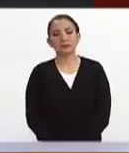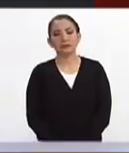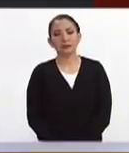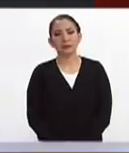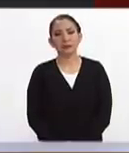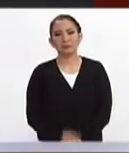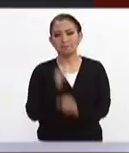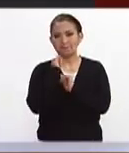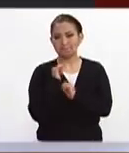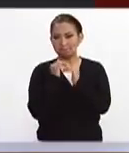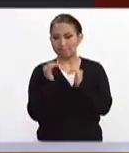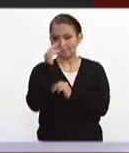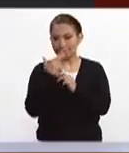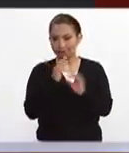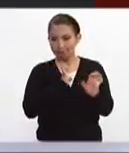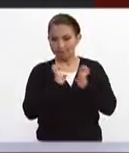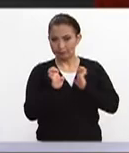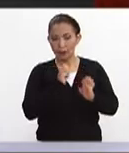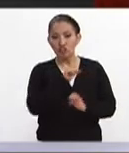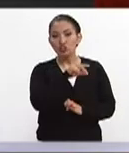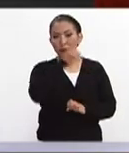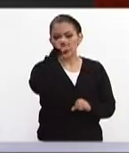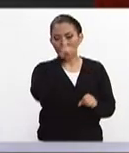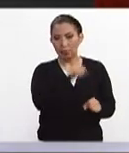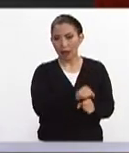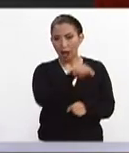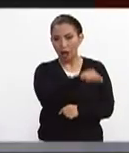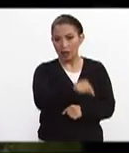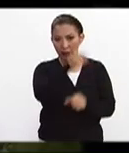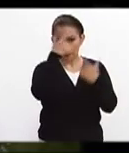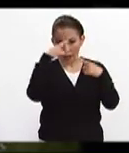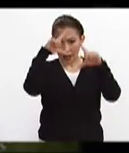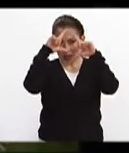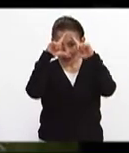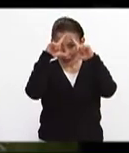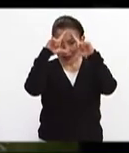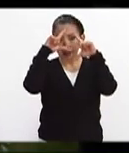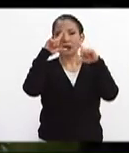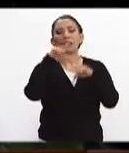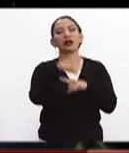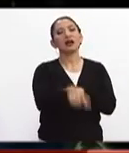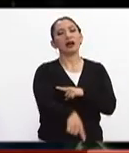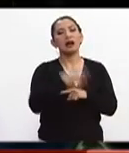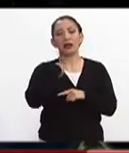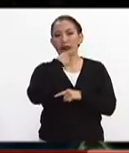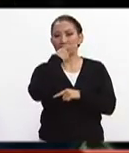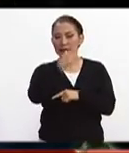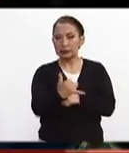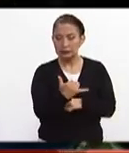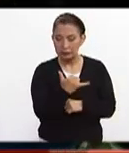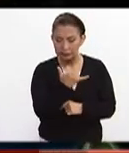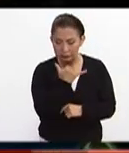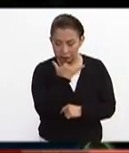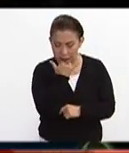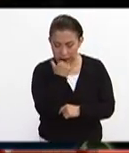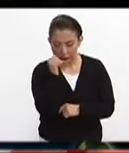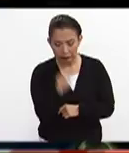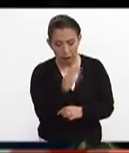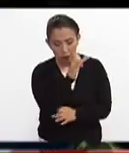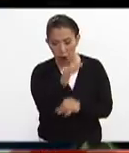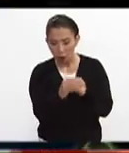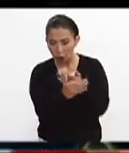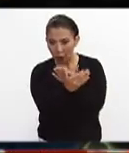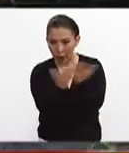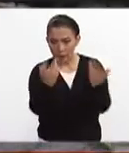El oficial mayor José Luis Vergara y el subsecretario de Marina, Enrique Sarmiento, ofrecieron disculpas a